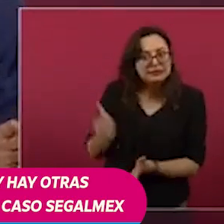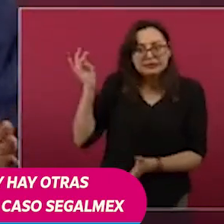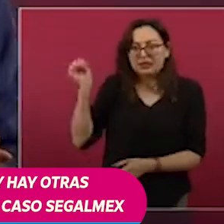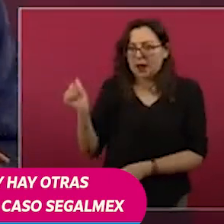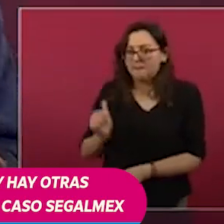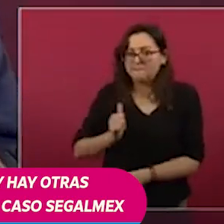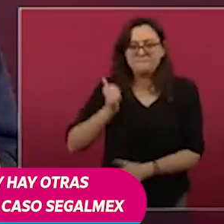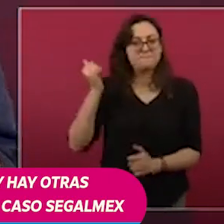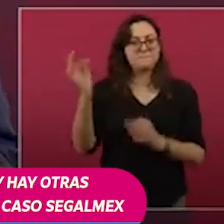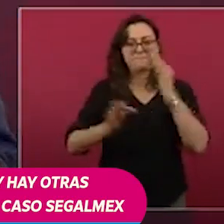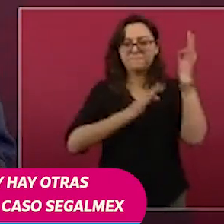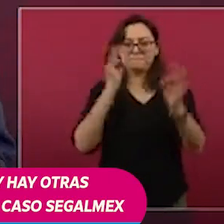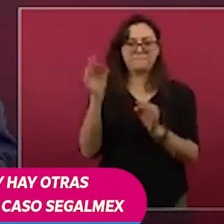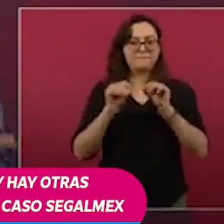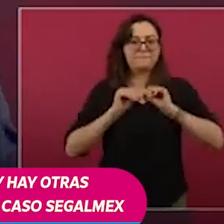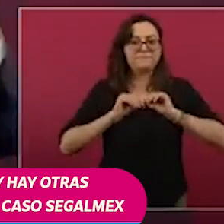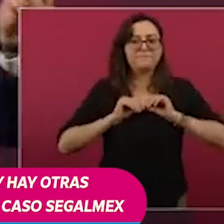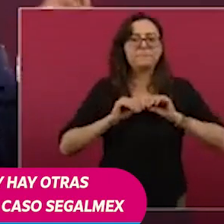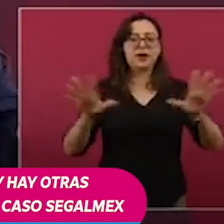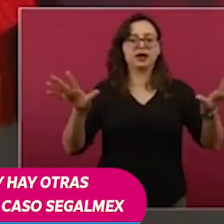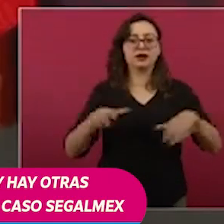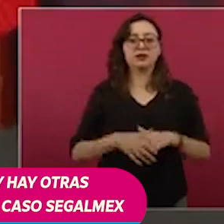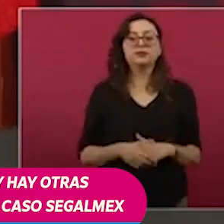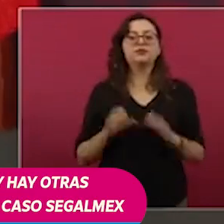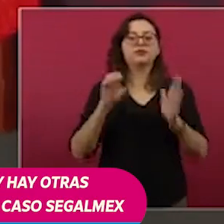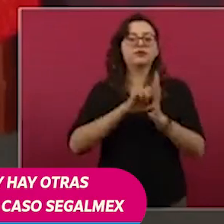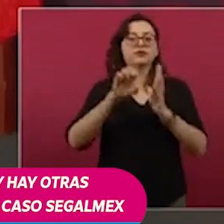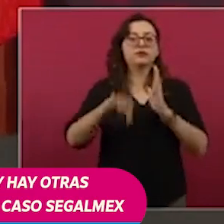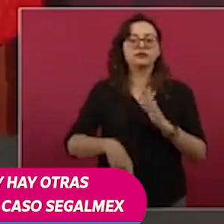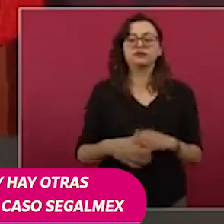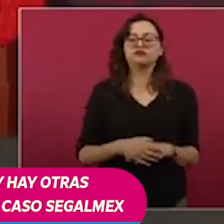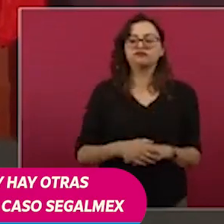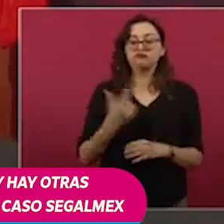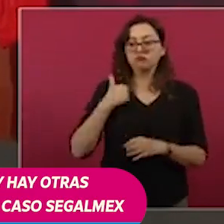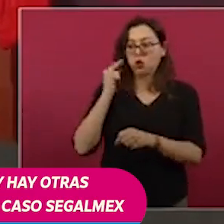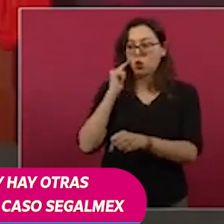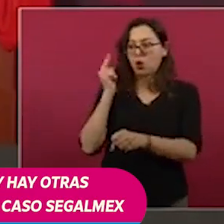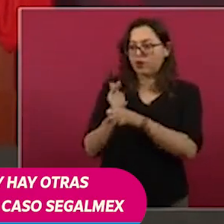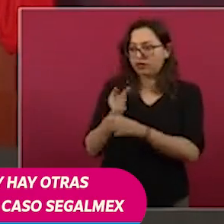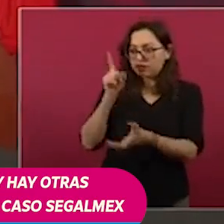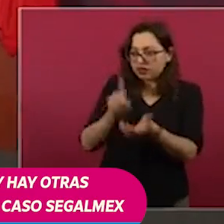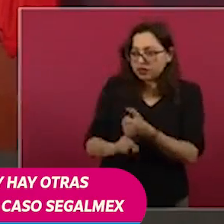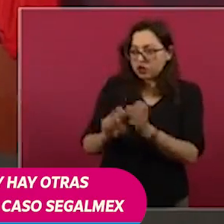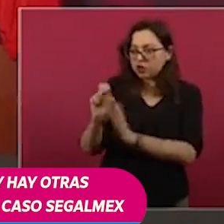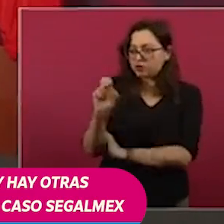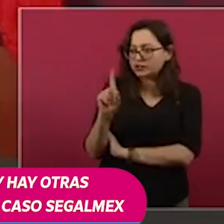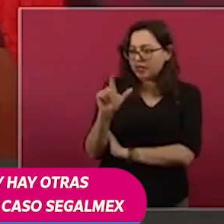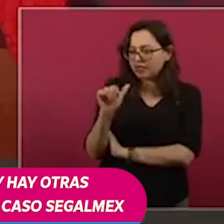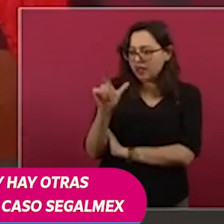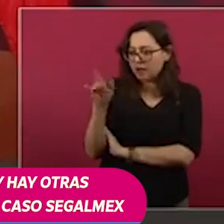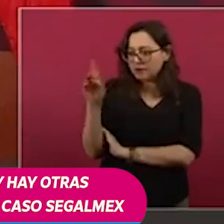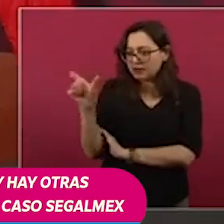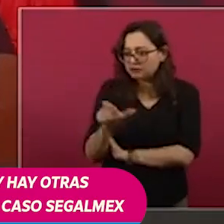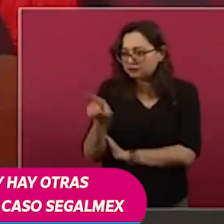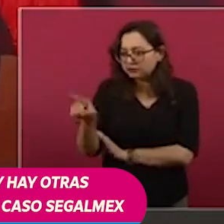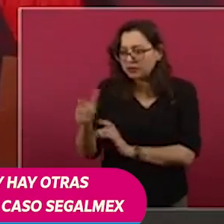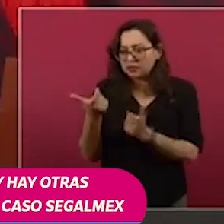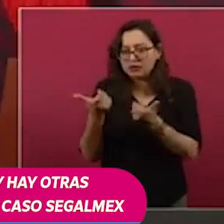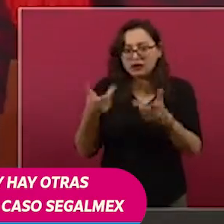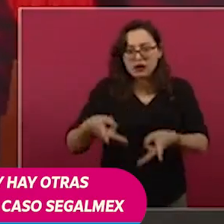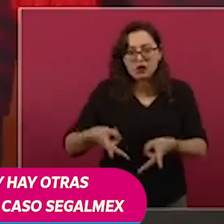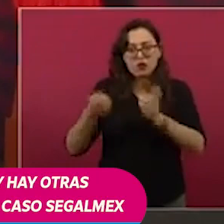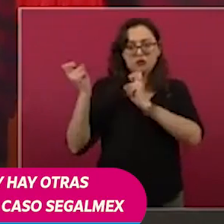no presentemos denuncia o digamos,